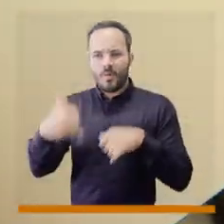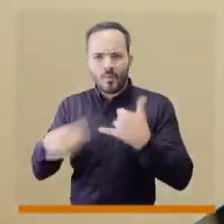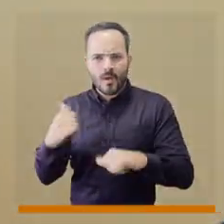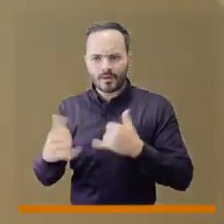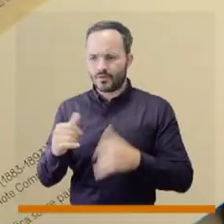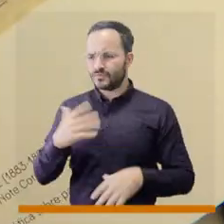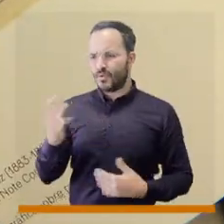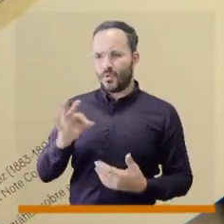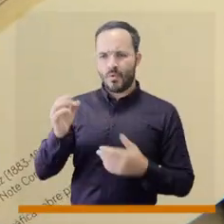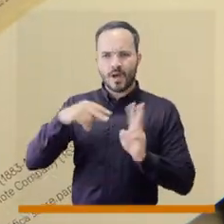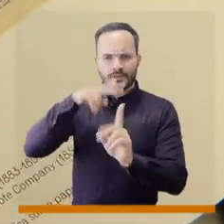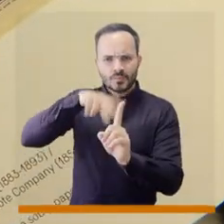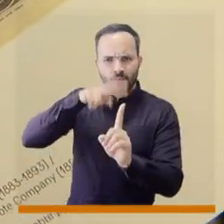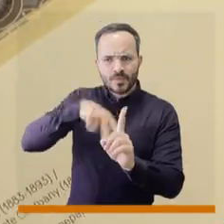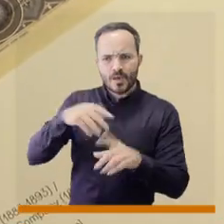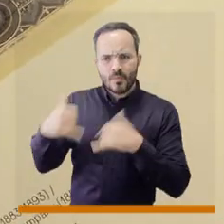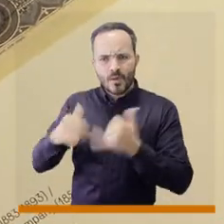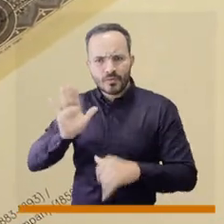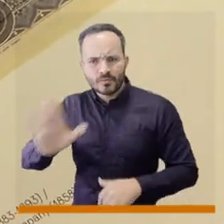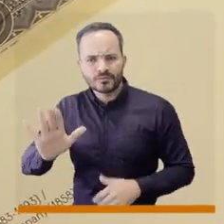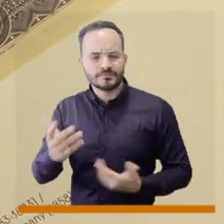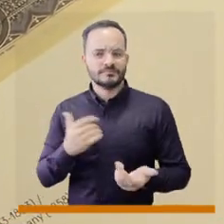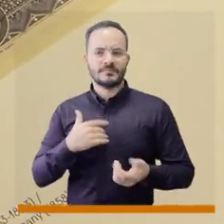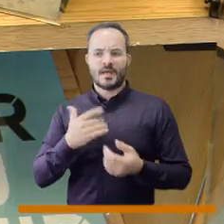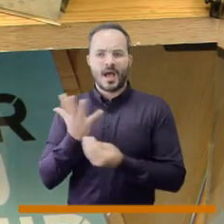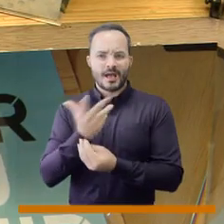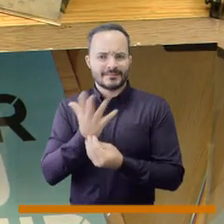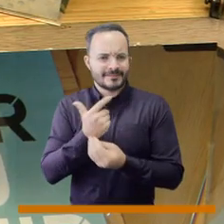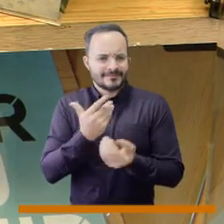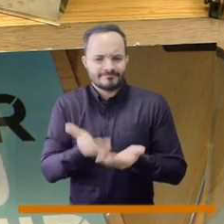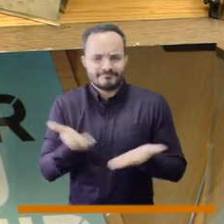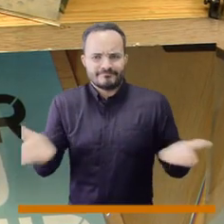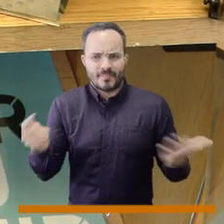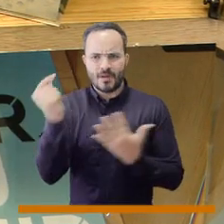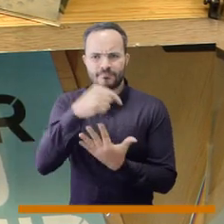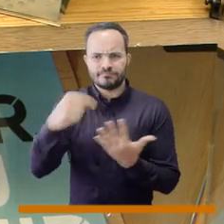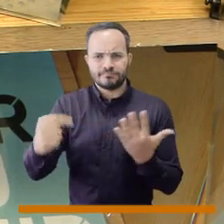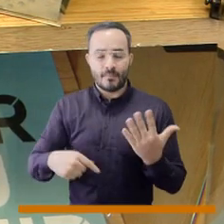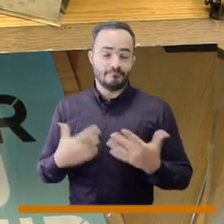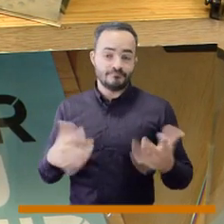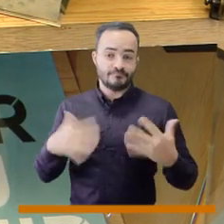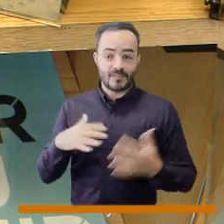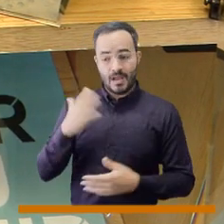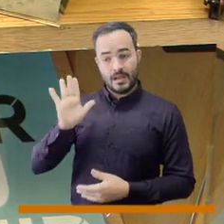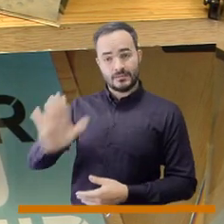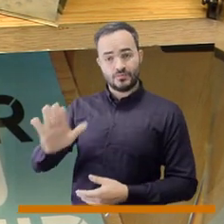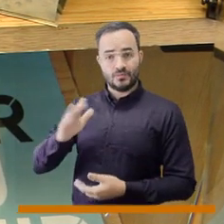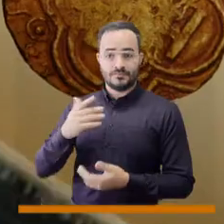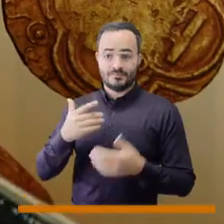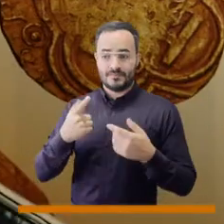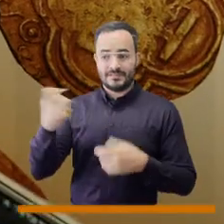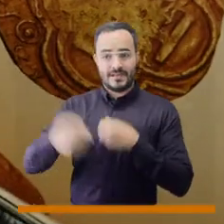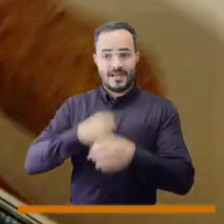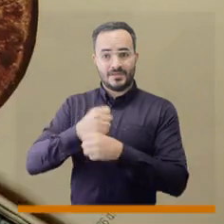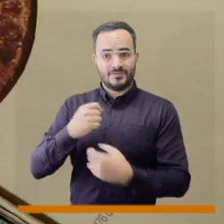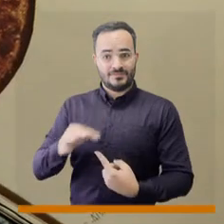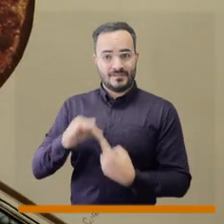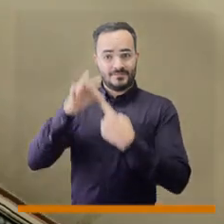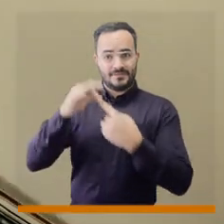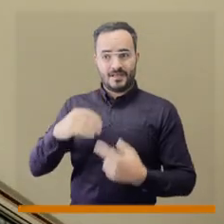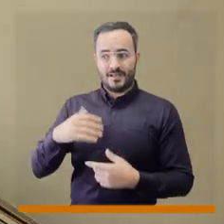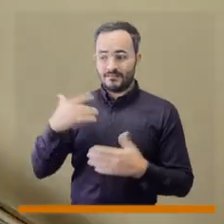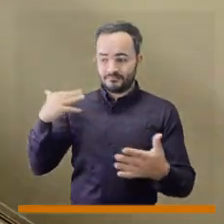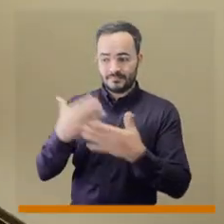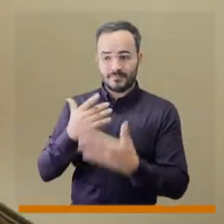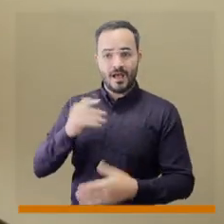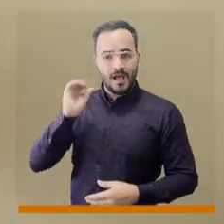monedas, juegos antropológicos, catálogos de arte, libros de historia económica y todos los tres libros que sacó el banco con ocasión de los 100